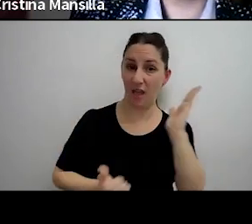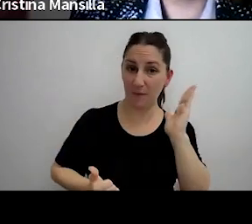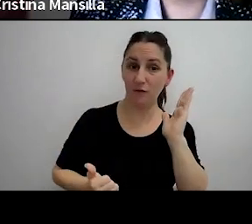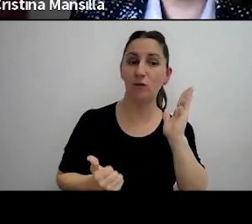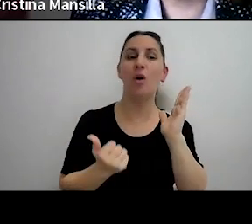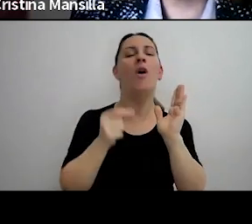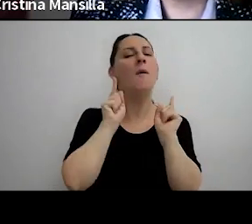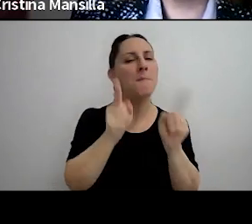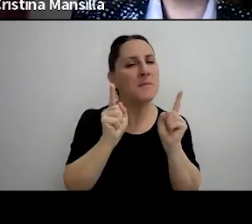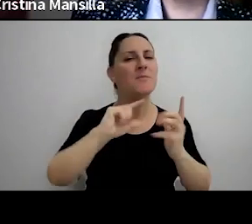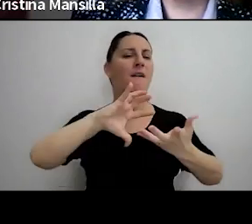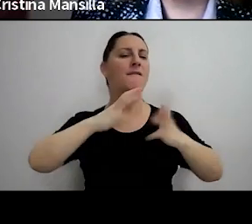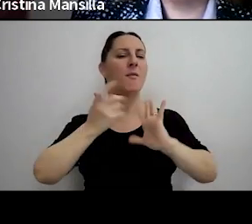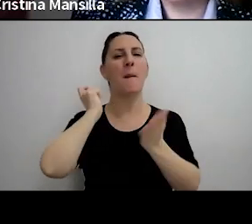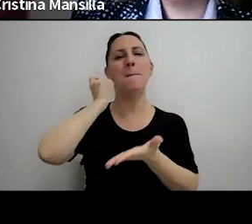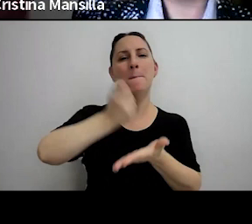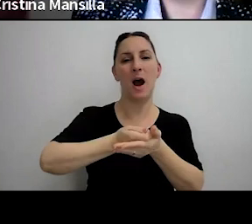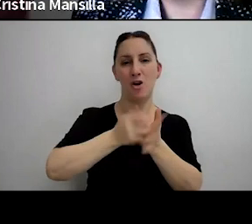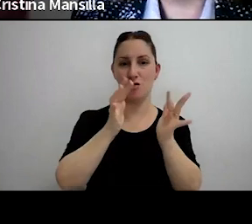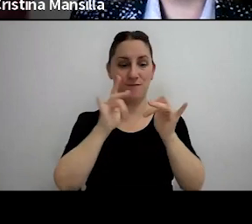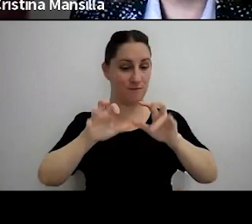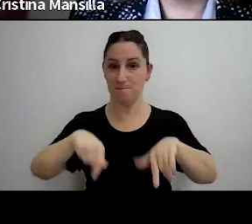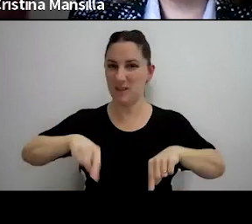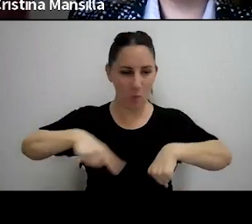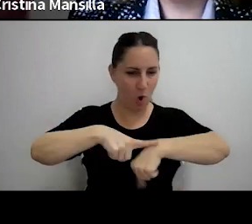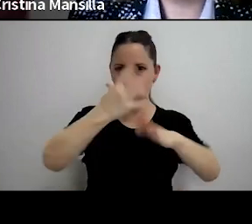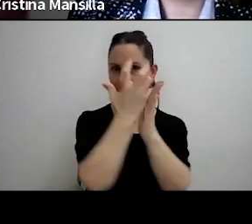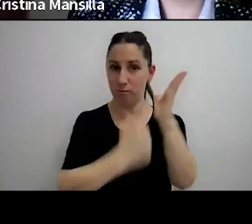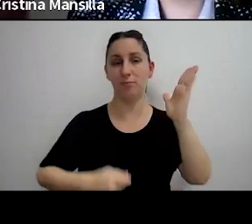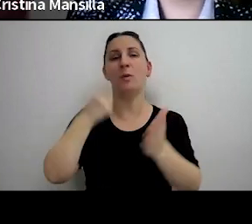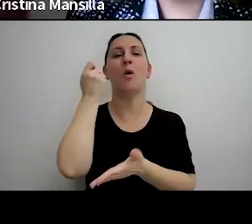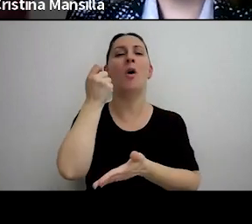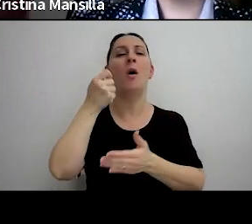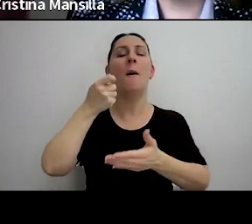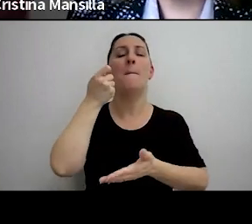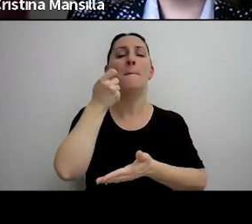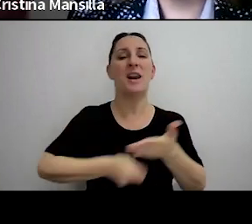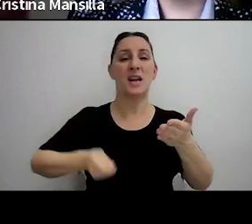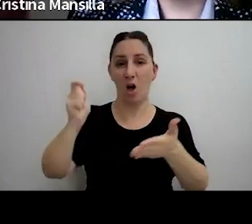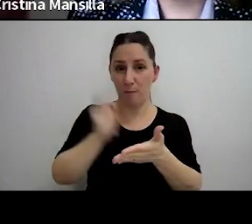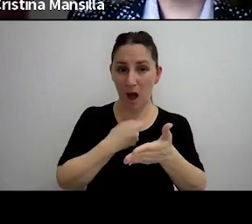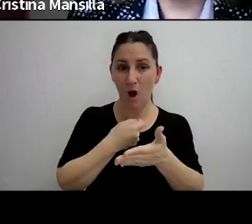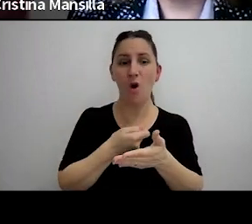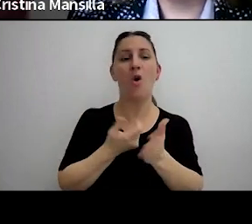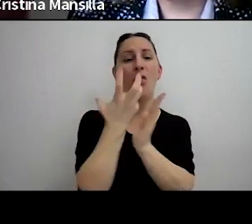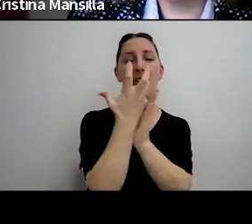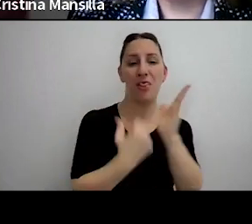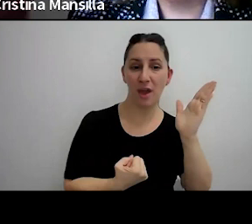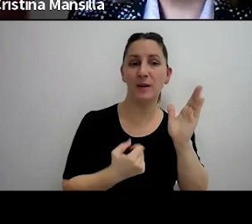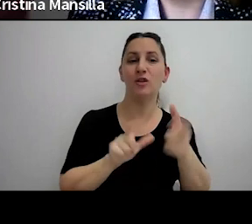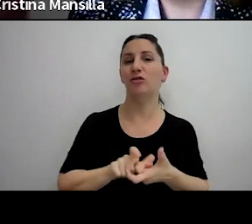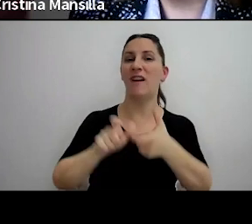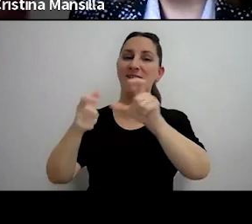bajo la modalidad de pago electrónico inmediato es decir mercado pago así como los pagos con débito en cuento transferencias